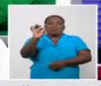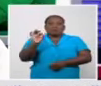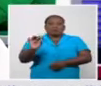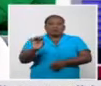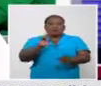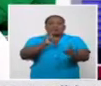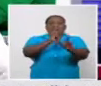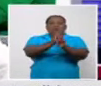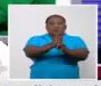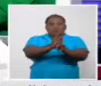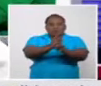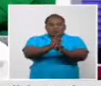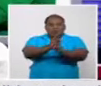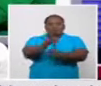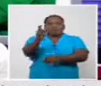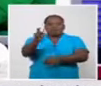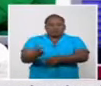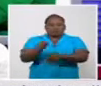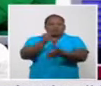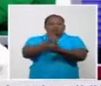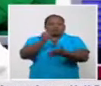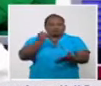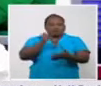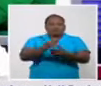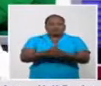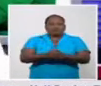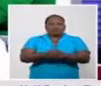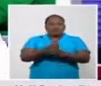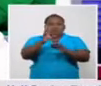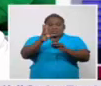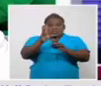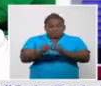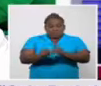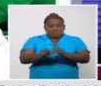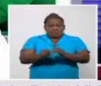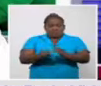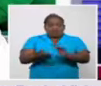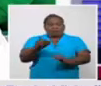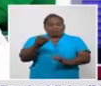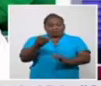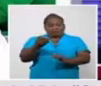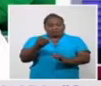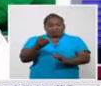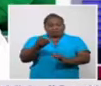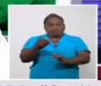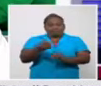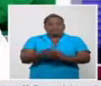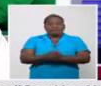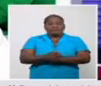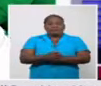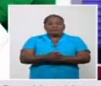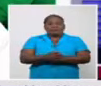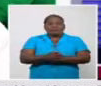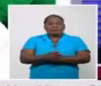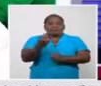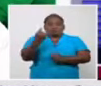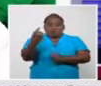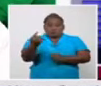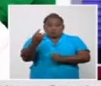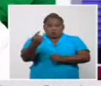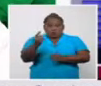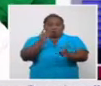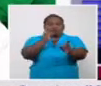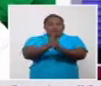de casos confirmados. Una cifra todavía mayor. Y un caso es contacto de viajeros.